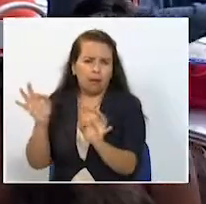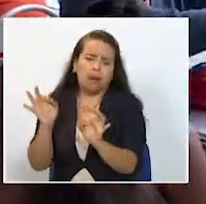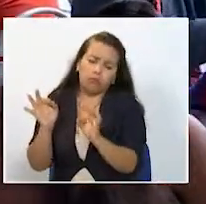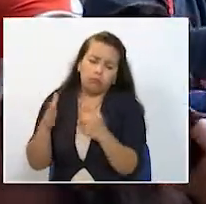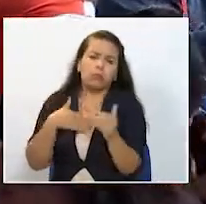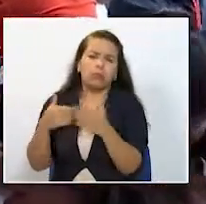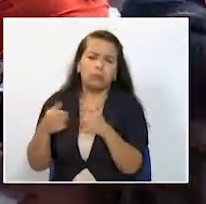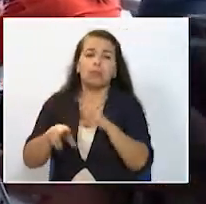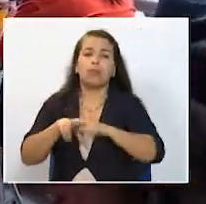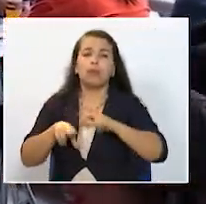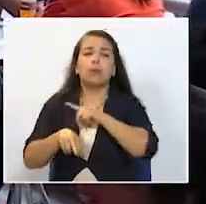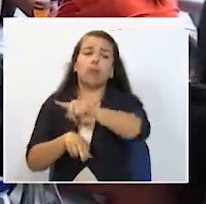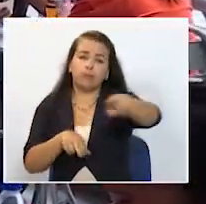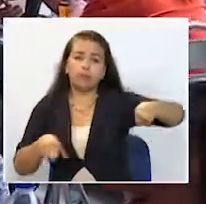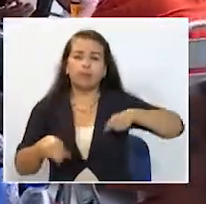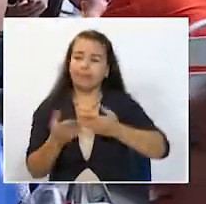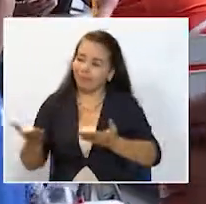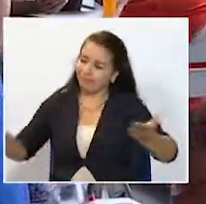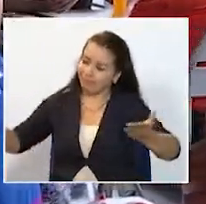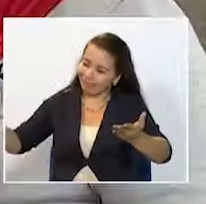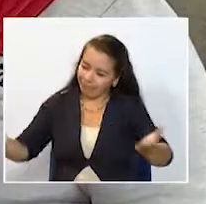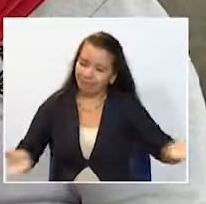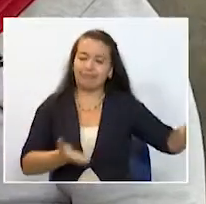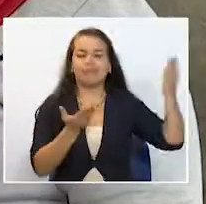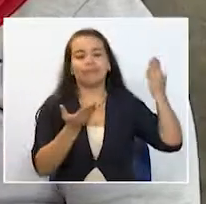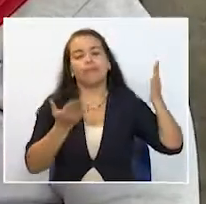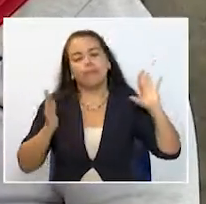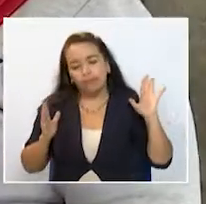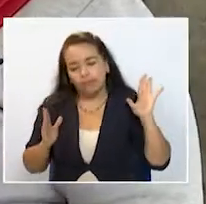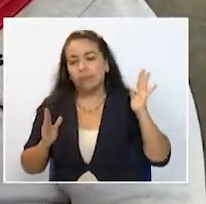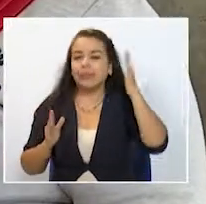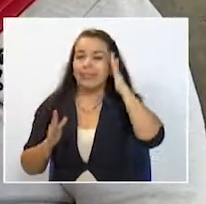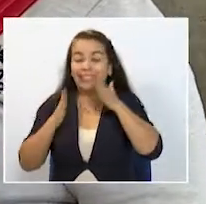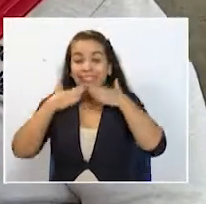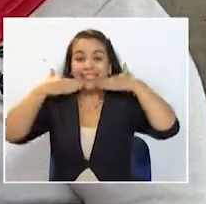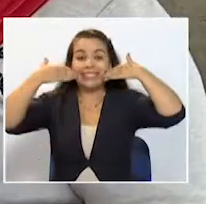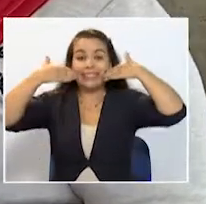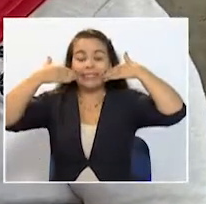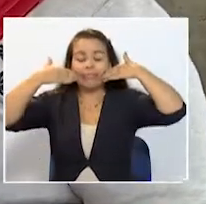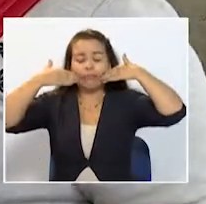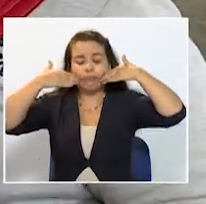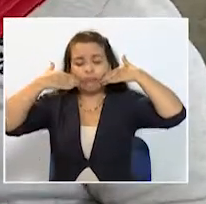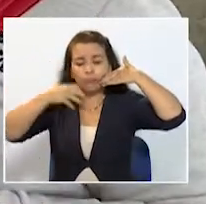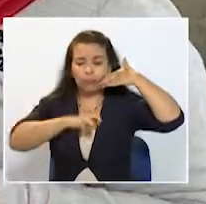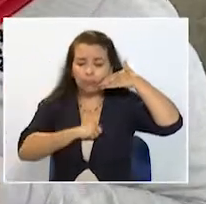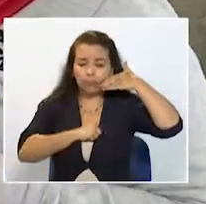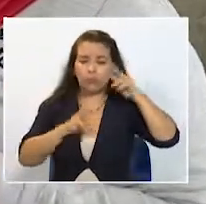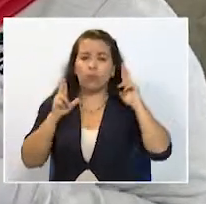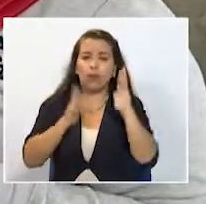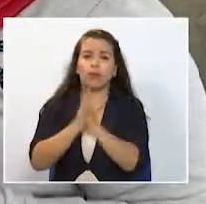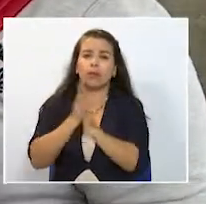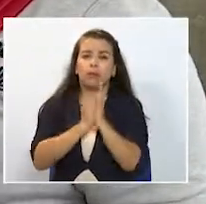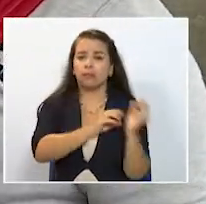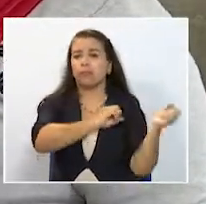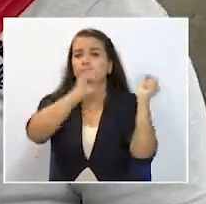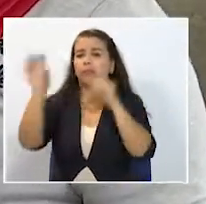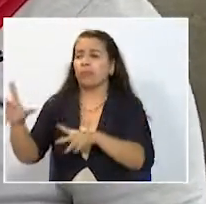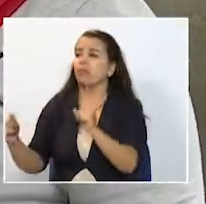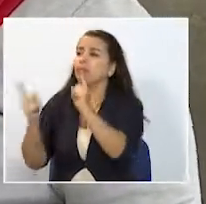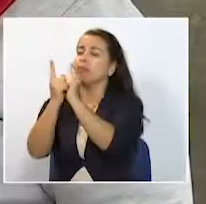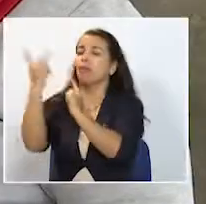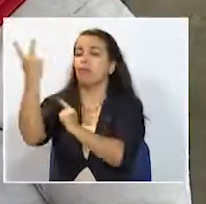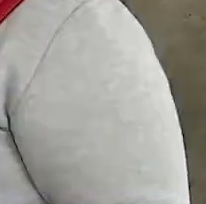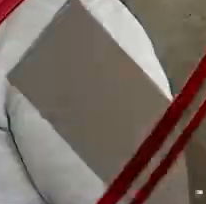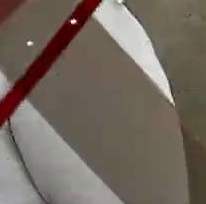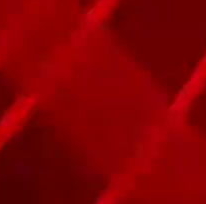que los manisaleños han tenido sus brazos abiertos sin embargo detrás de la sonrisa de estas familias se refugia la esperanza de volver a ver a los suyos en